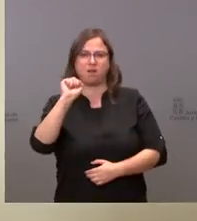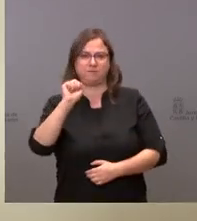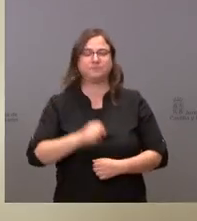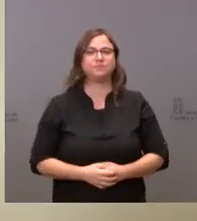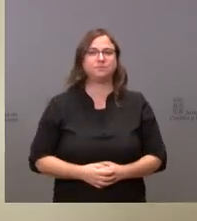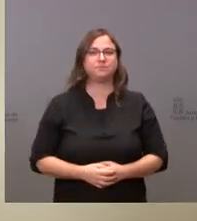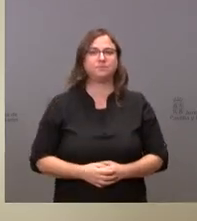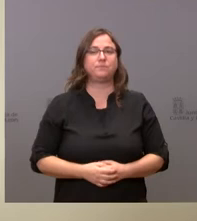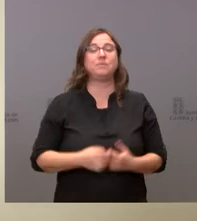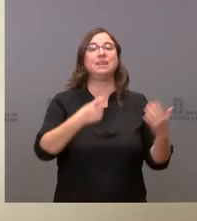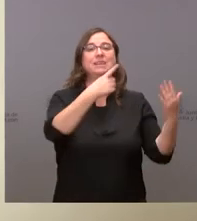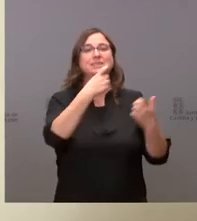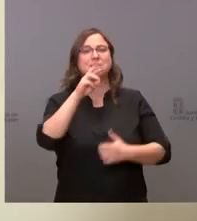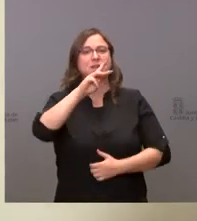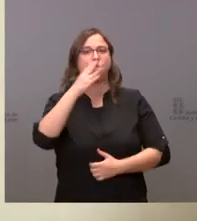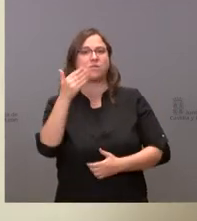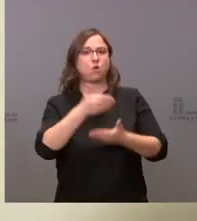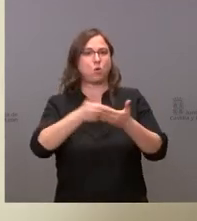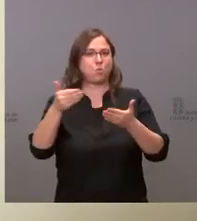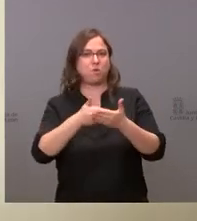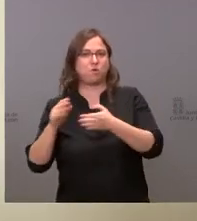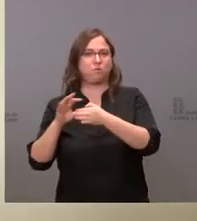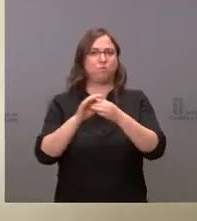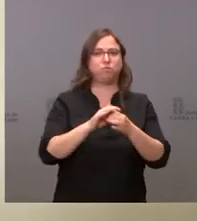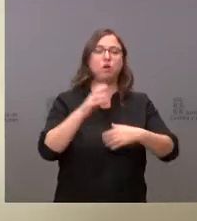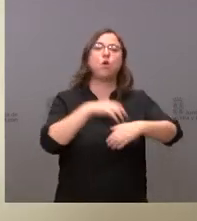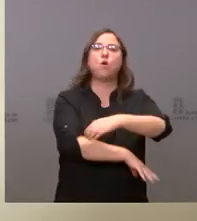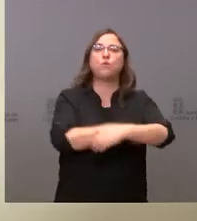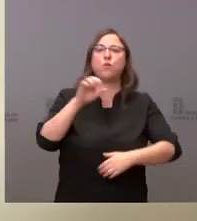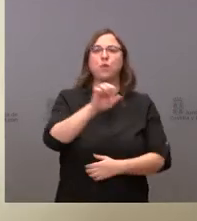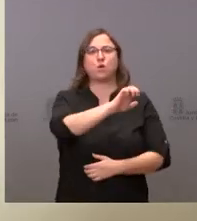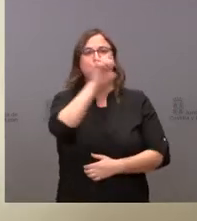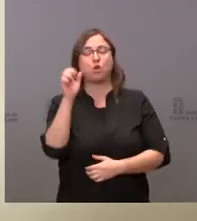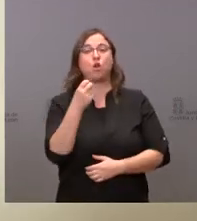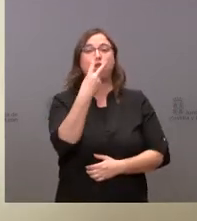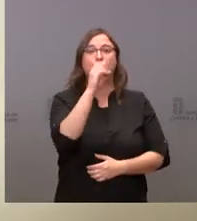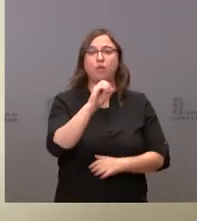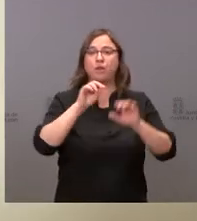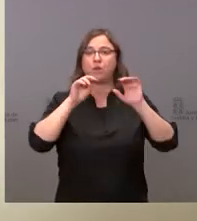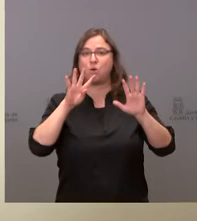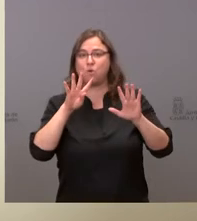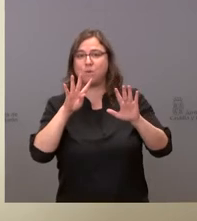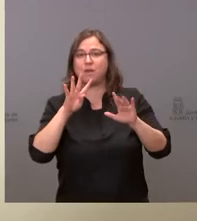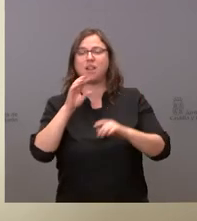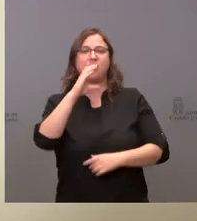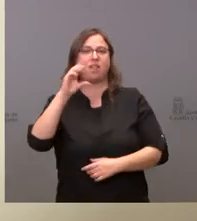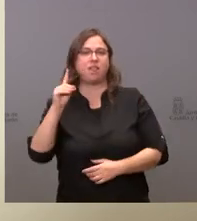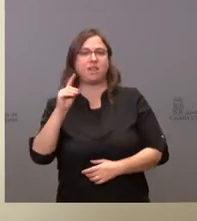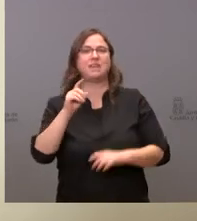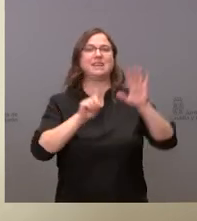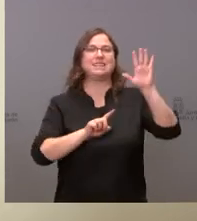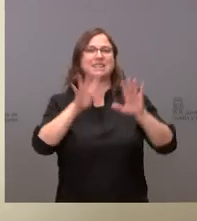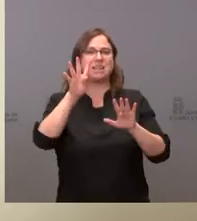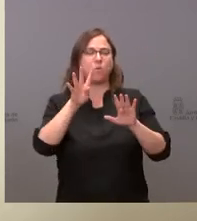624 millones de euros están presupuestados de fondos europeos, 209 de FEDER, 79 de los fondos